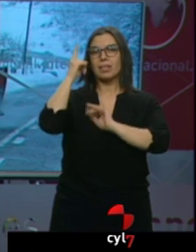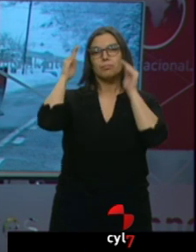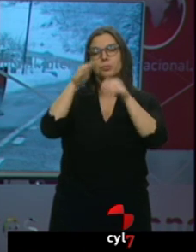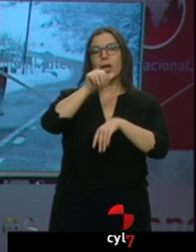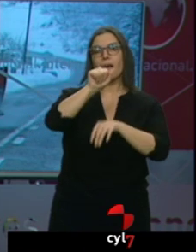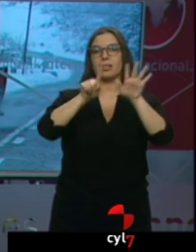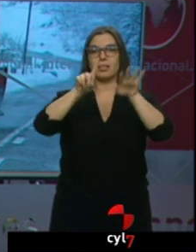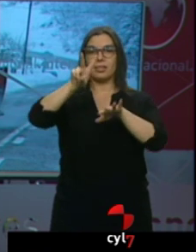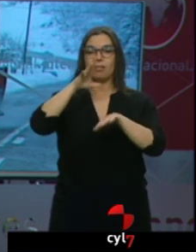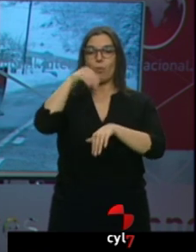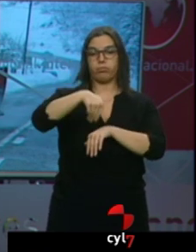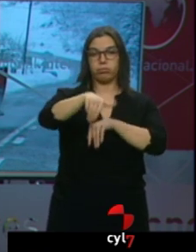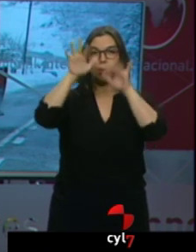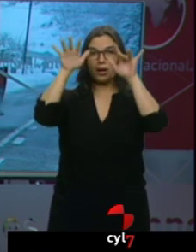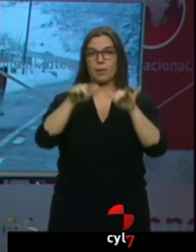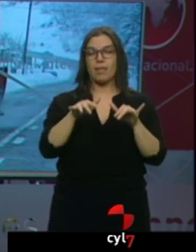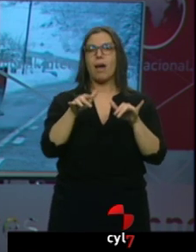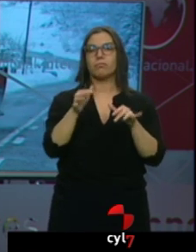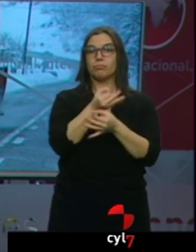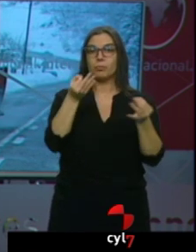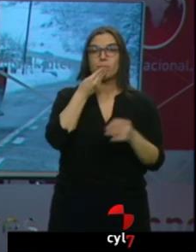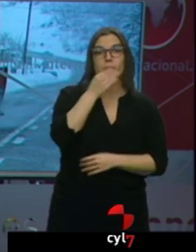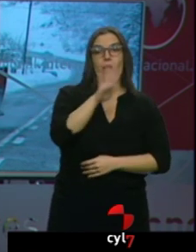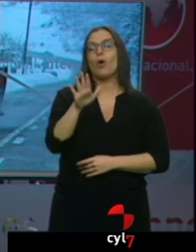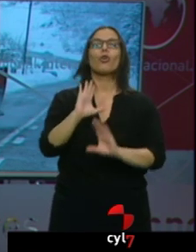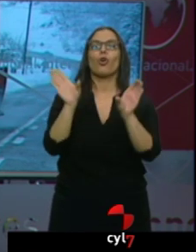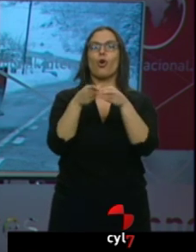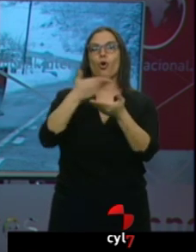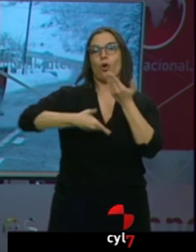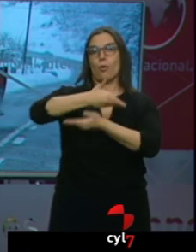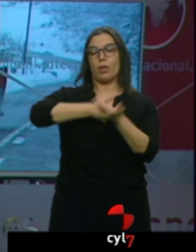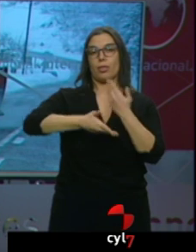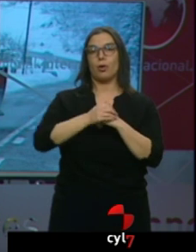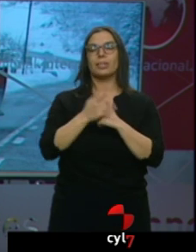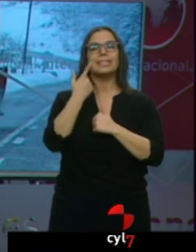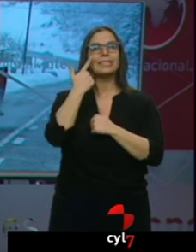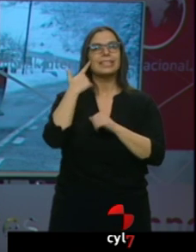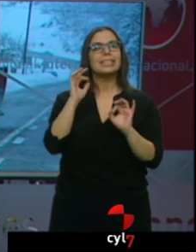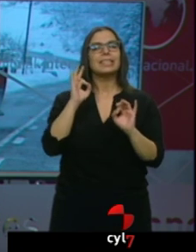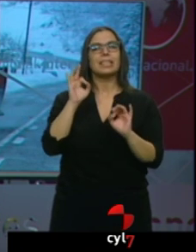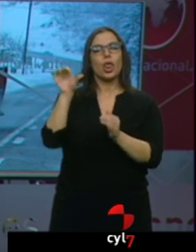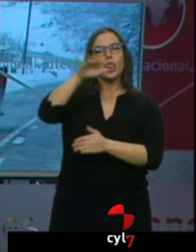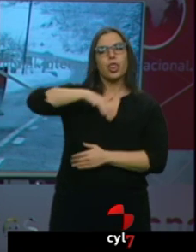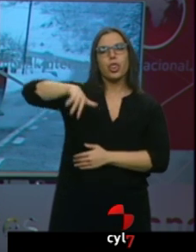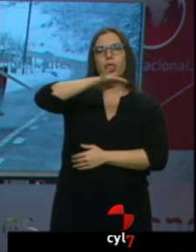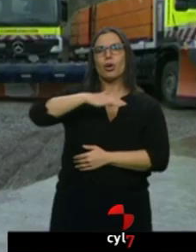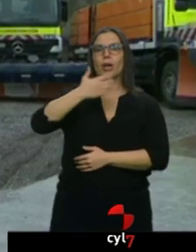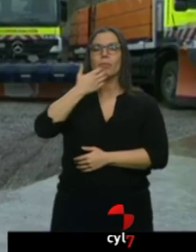de nevadas, es mucho más efectivo trabajar en equipo. Le prestan especial atención a los puntos más conflictivos como el puerto de Pozazal.